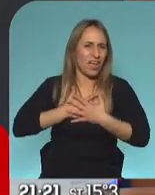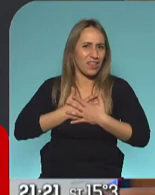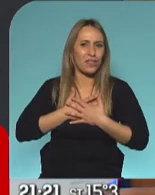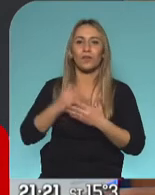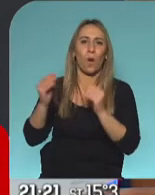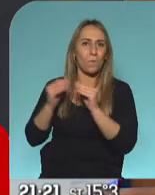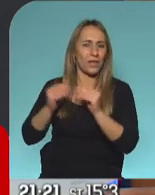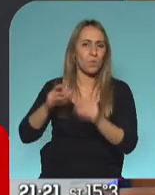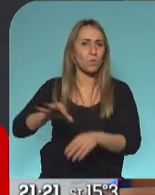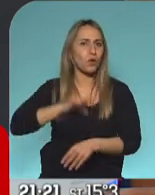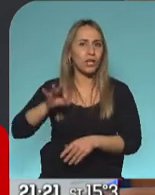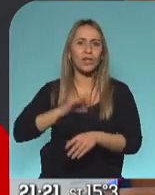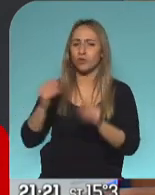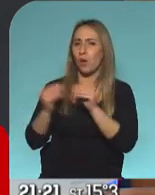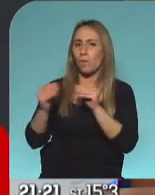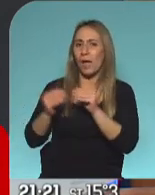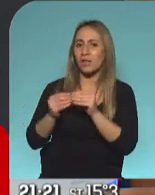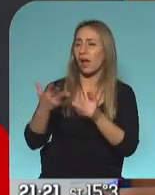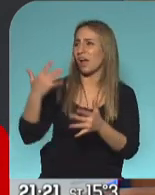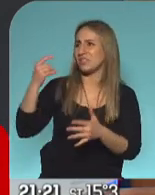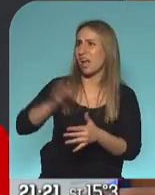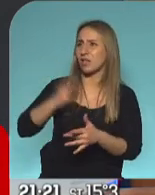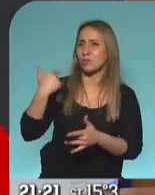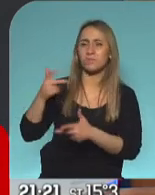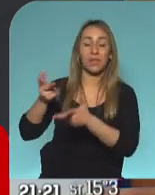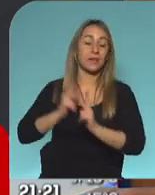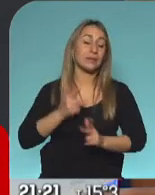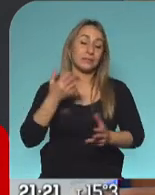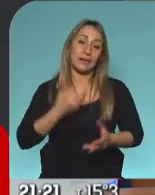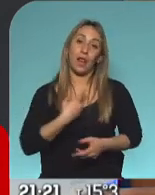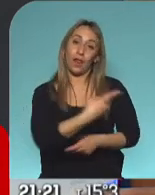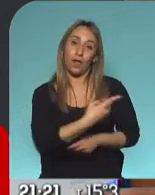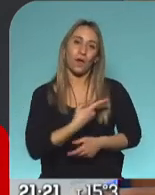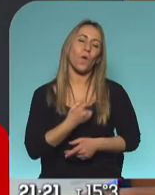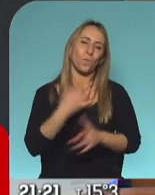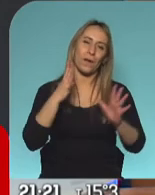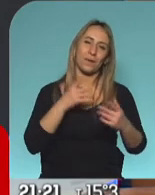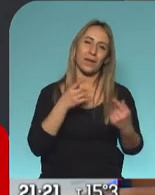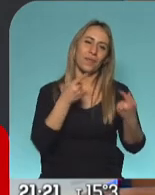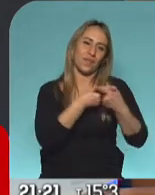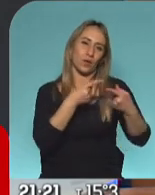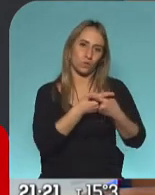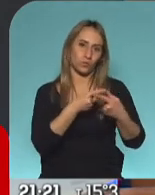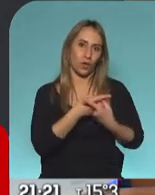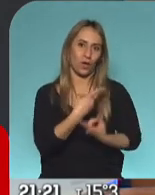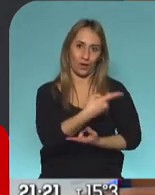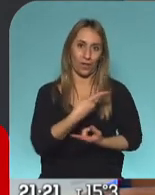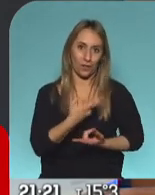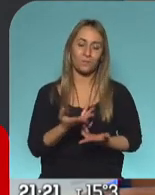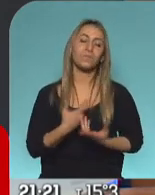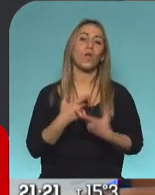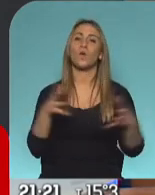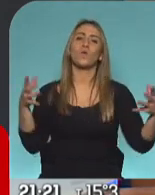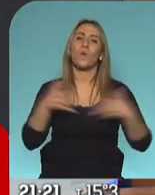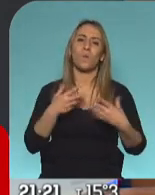décadas, y hace unos años, simplemente, prudentemente, dos, después de una, una vez, una discusión, que hubo, en un grupo de